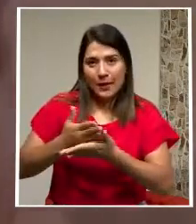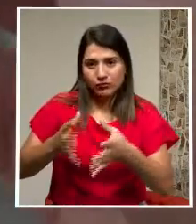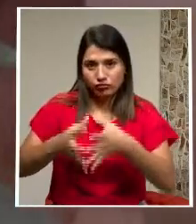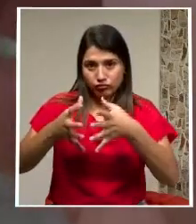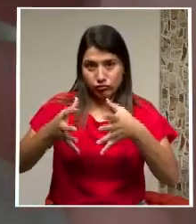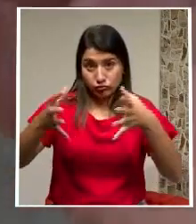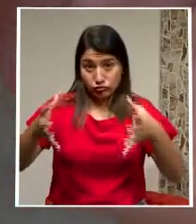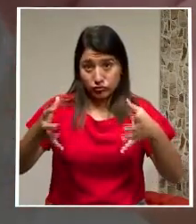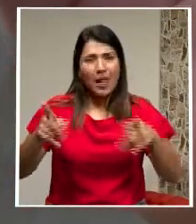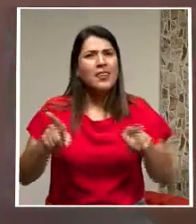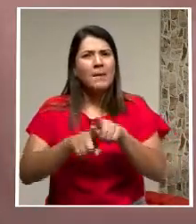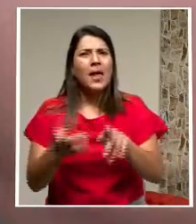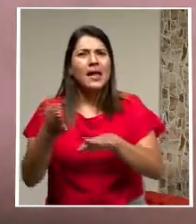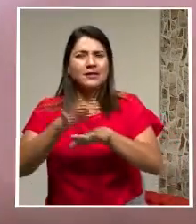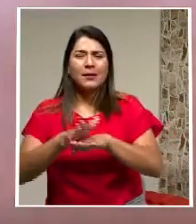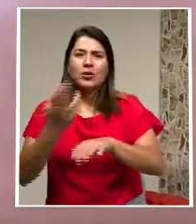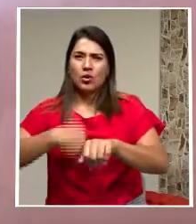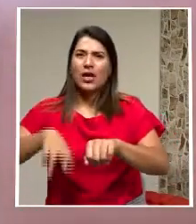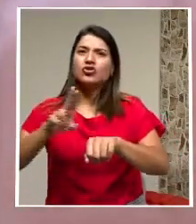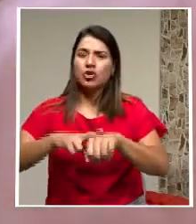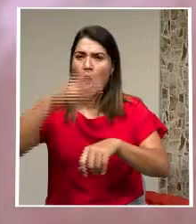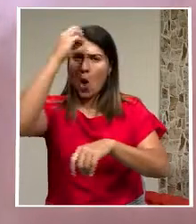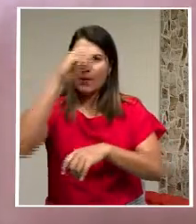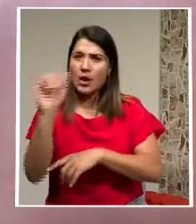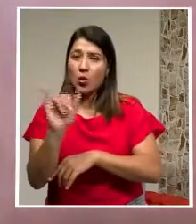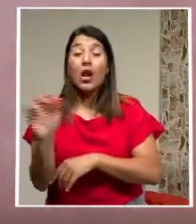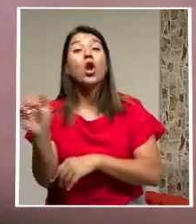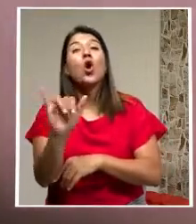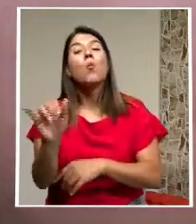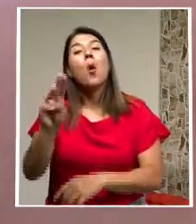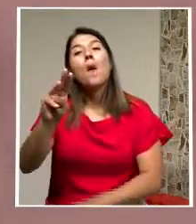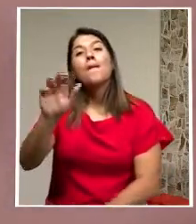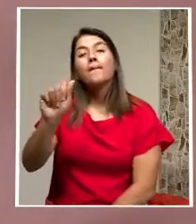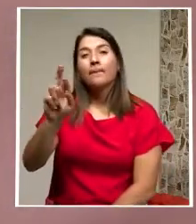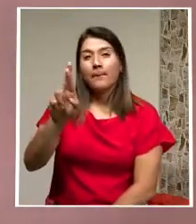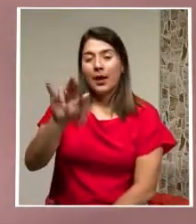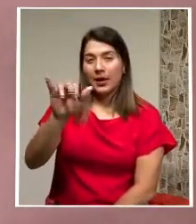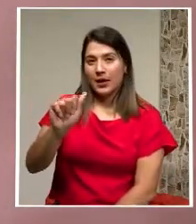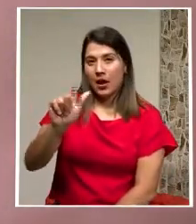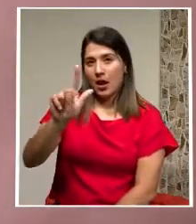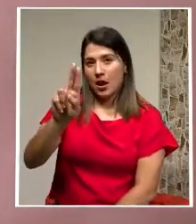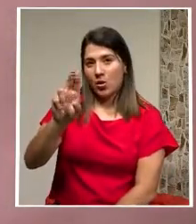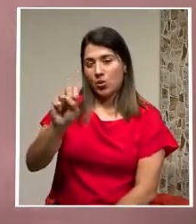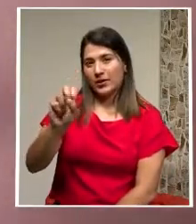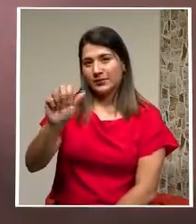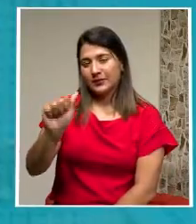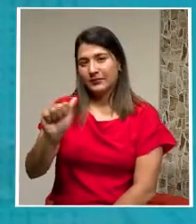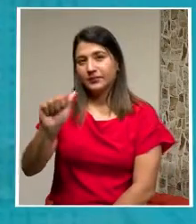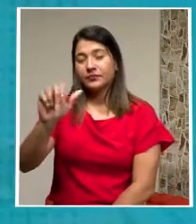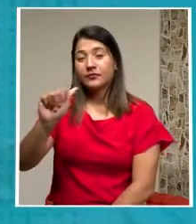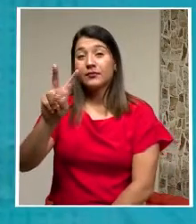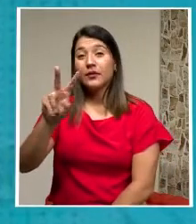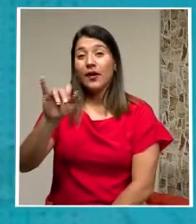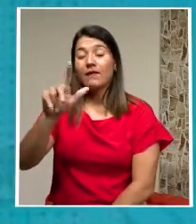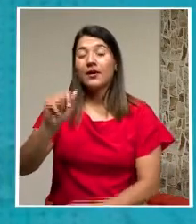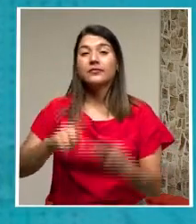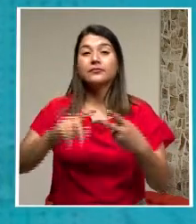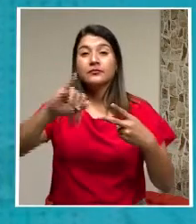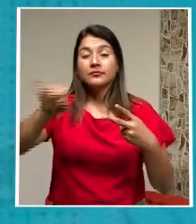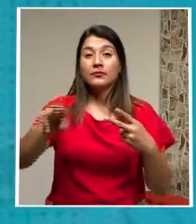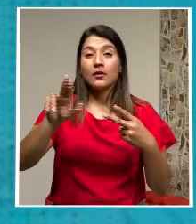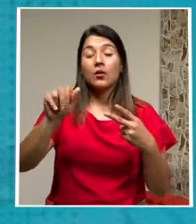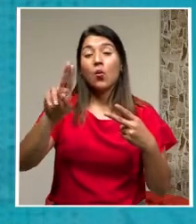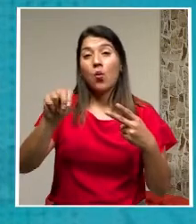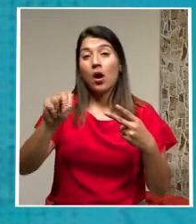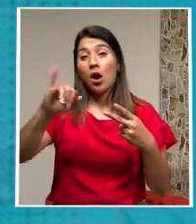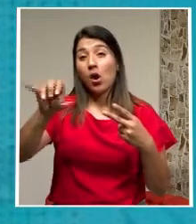Expertos Nacionales Como la infectóloga María Luisa Ávila Y el epidemiólogo Juan José Romero La cantidad De vacunas Que se